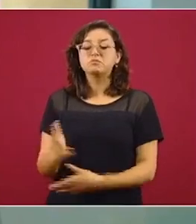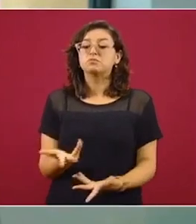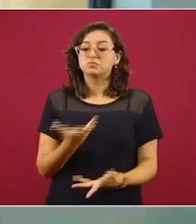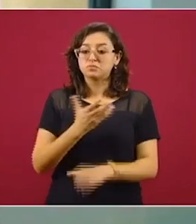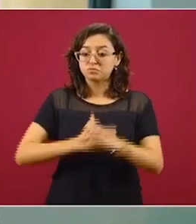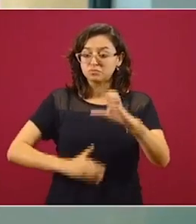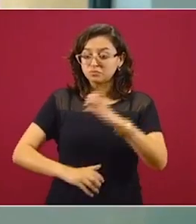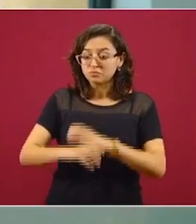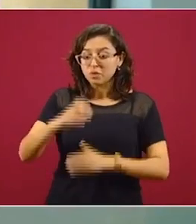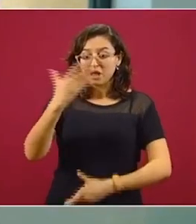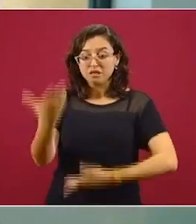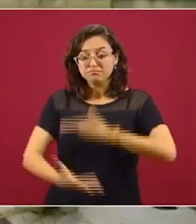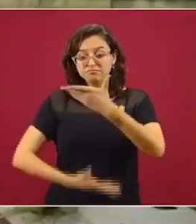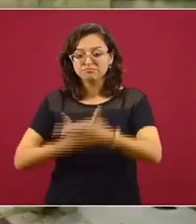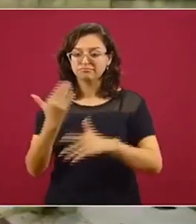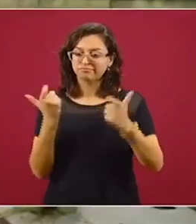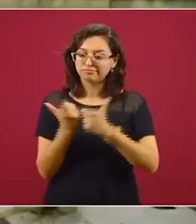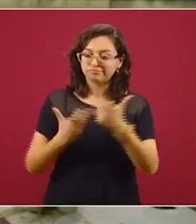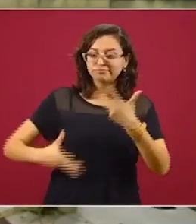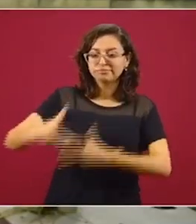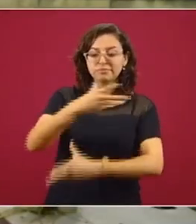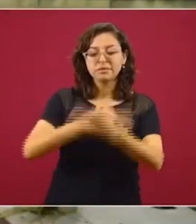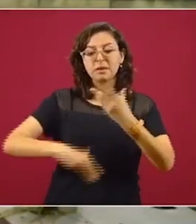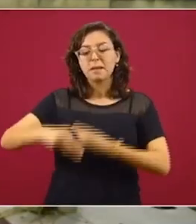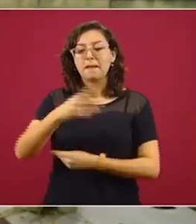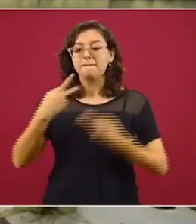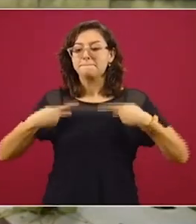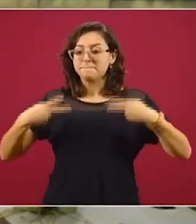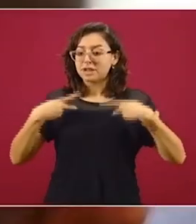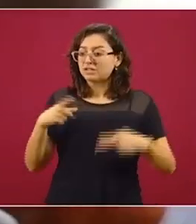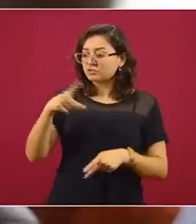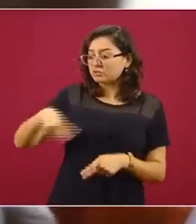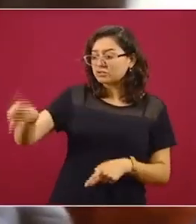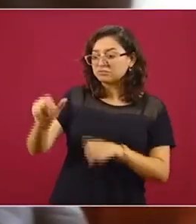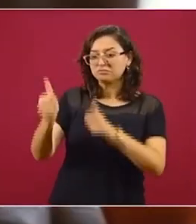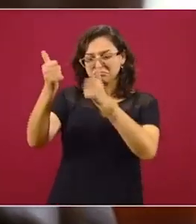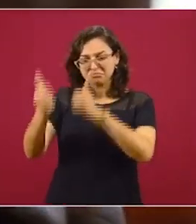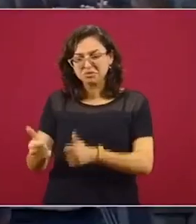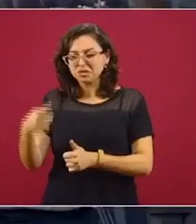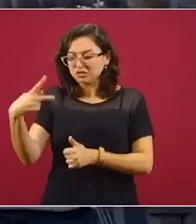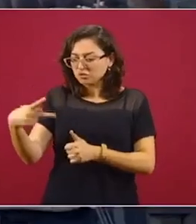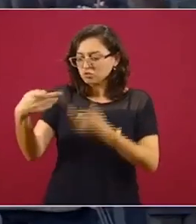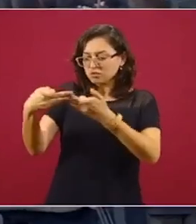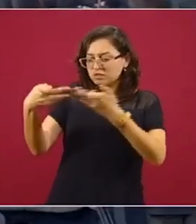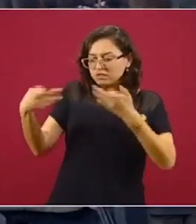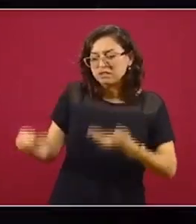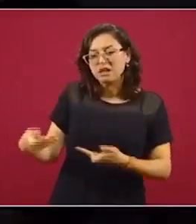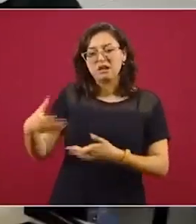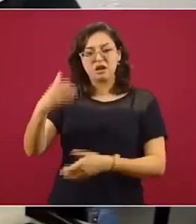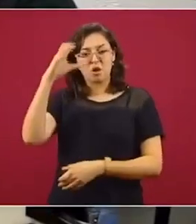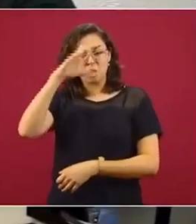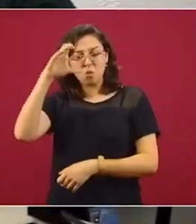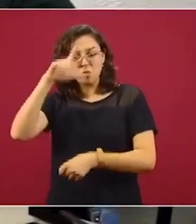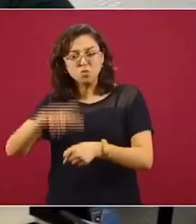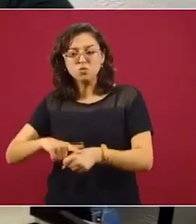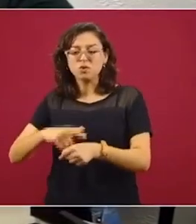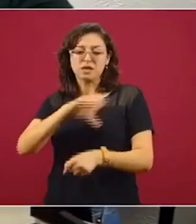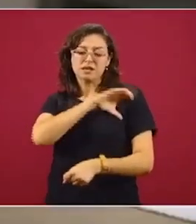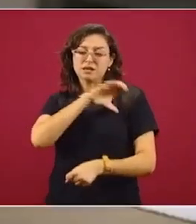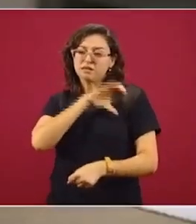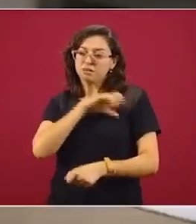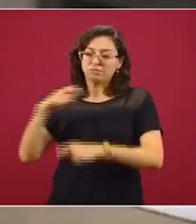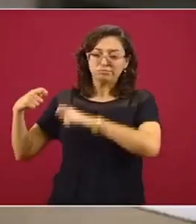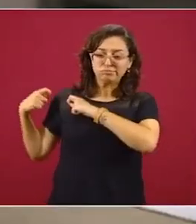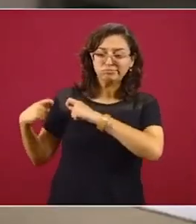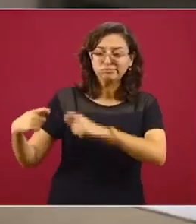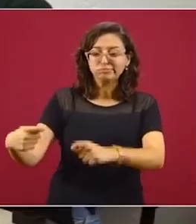servicios, reactivamos la economía para que las personas se queden donde está su raíz, su cultura y sus afectos. Convertimos